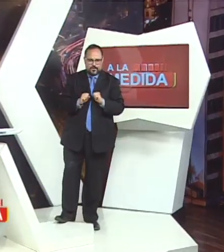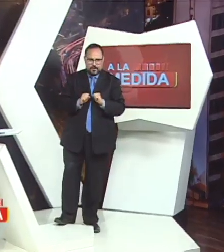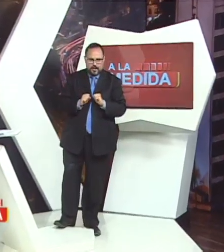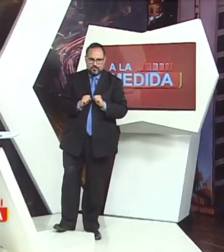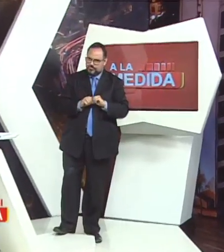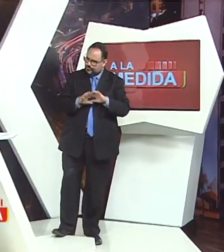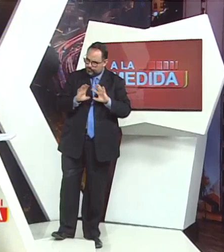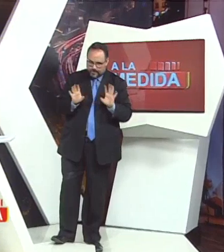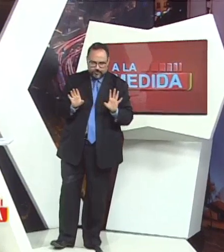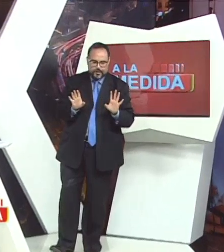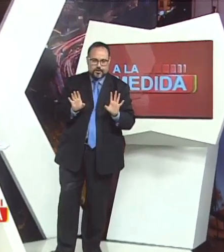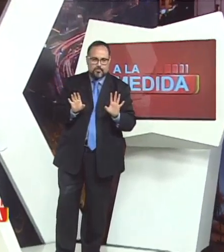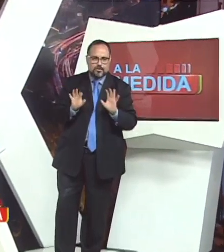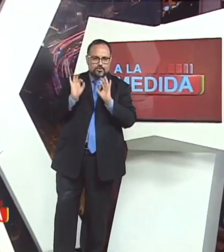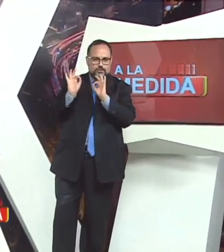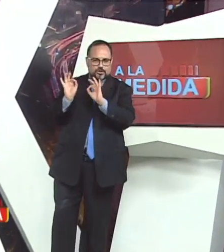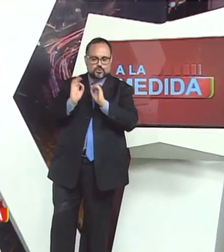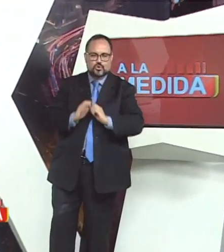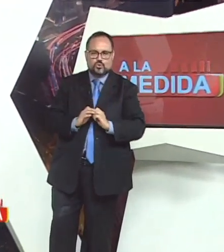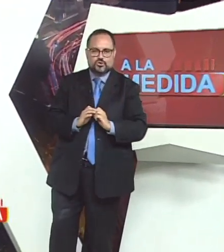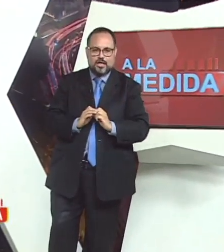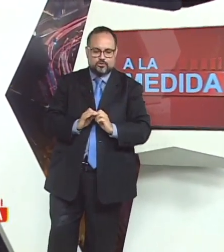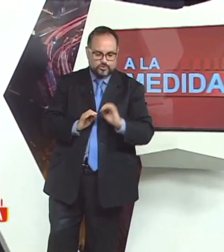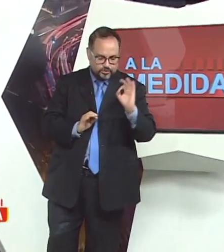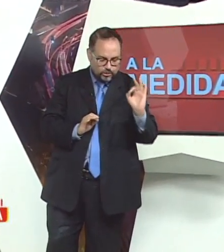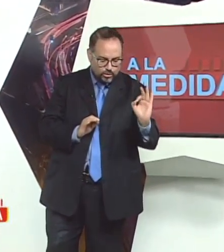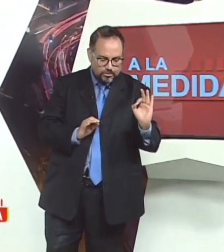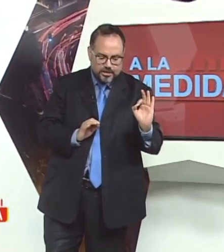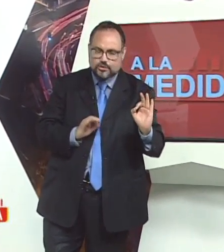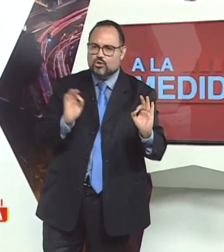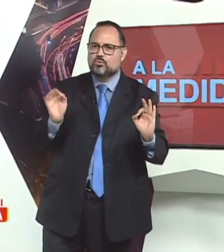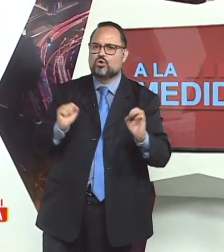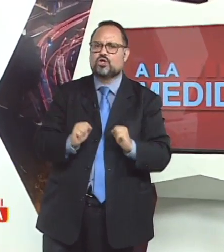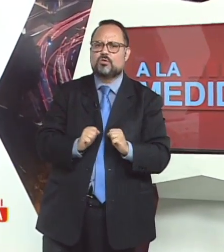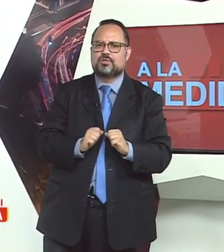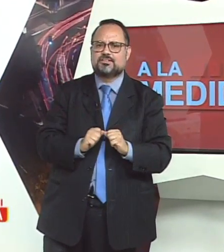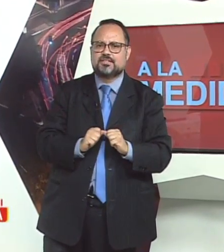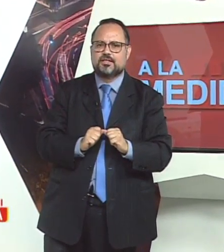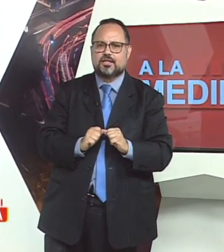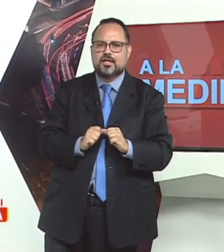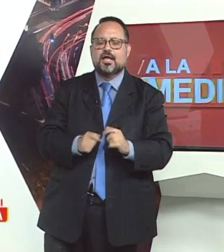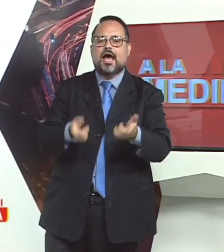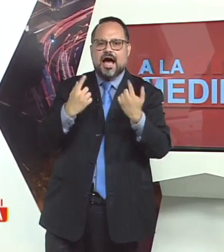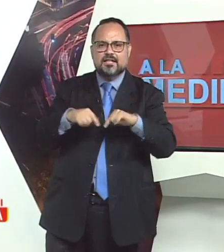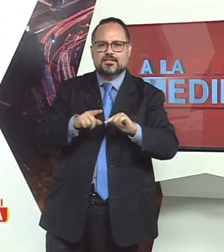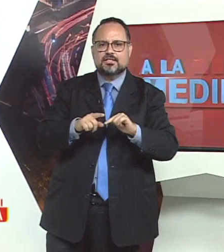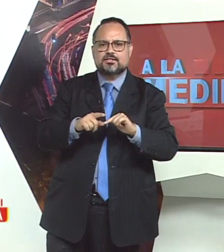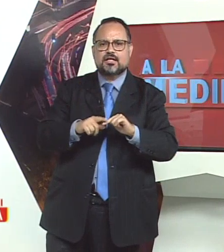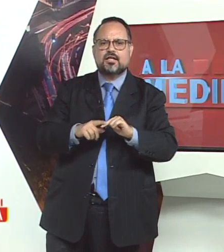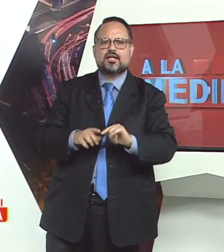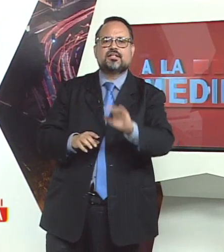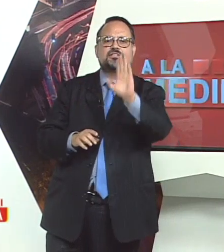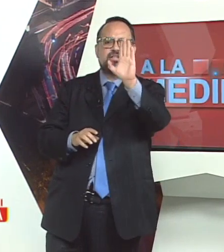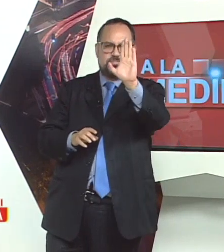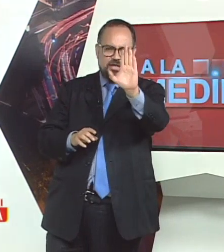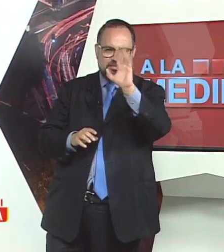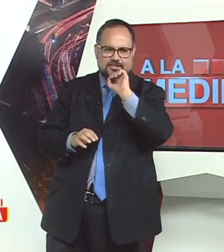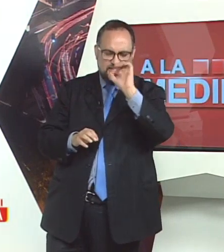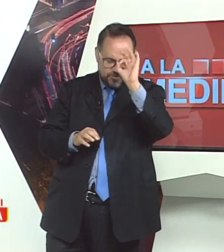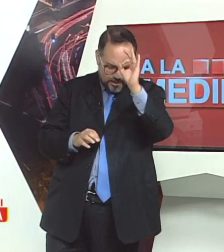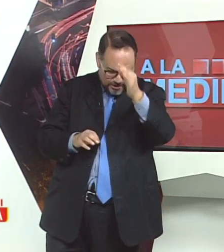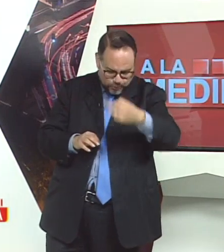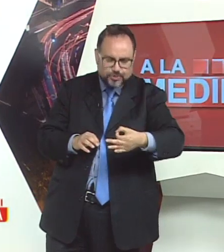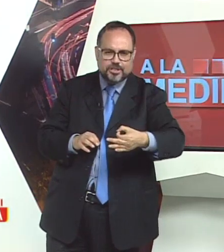A ver, definitivamente usted escuchó los datos, tanto del ministro como lo que dijo el presidente. Antes de hacer el análisis, le